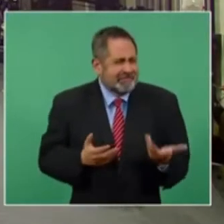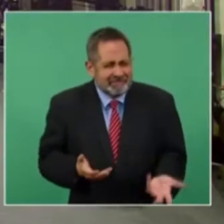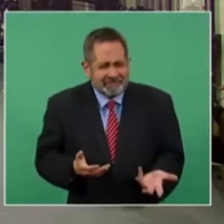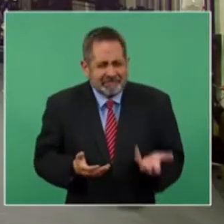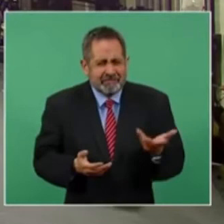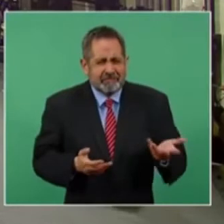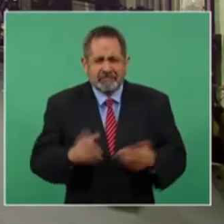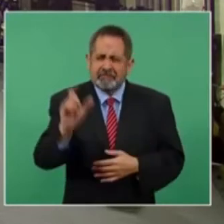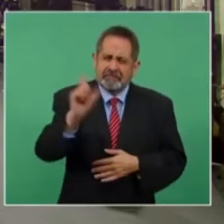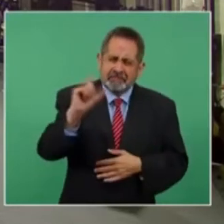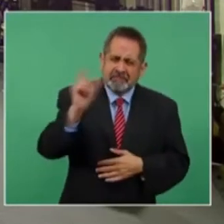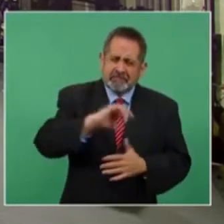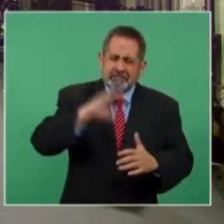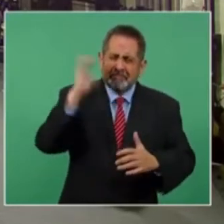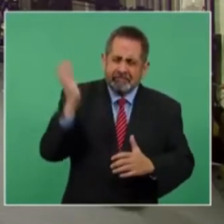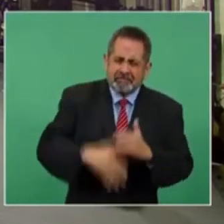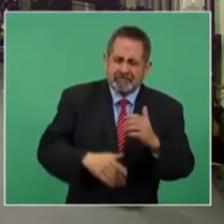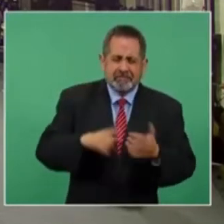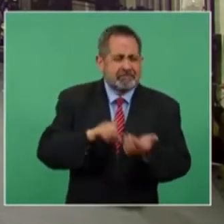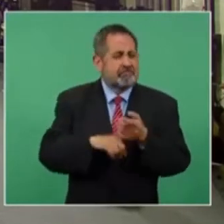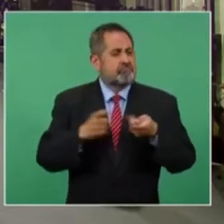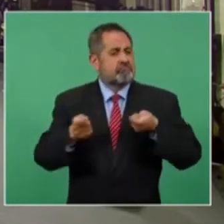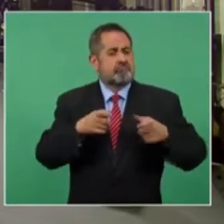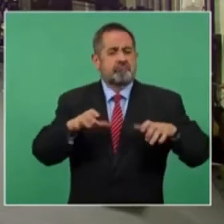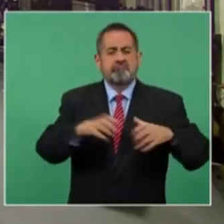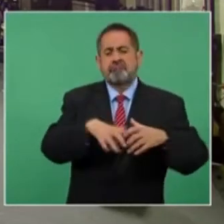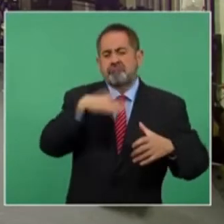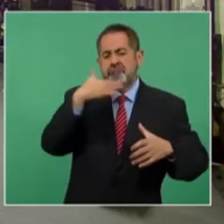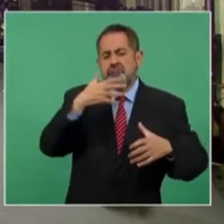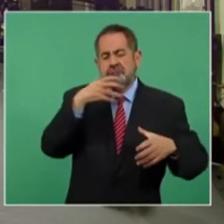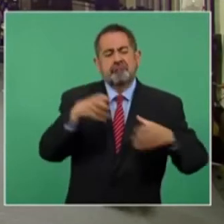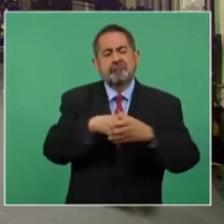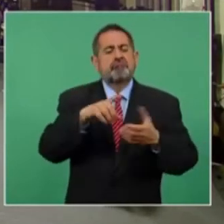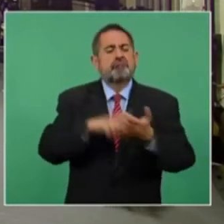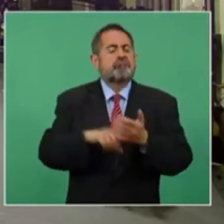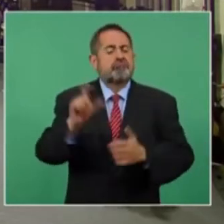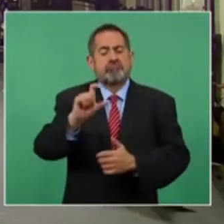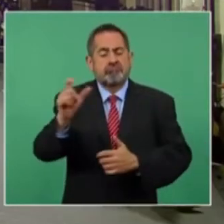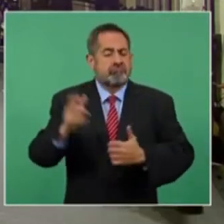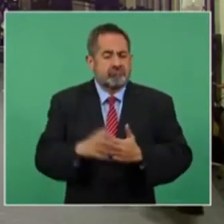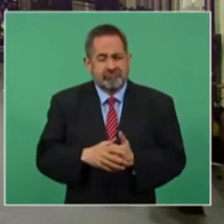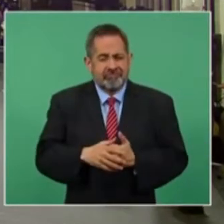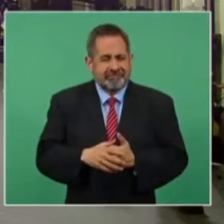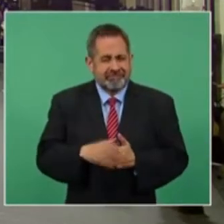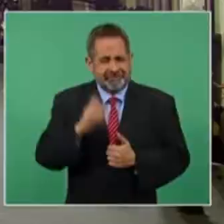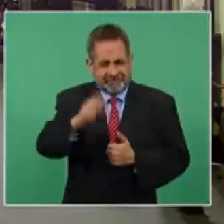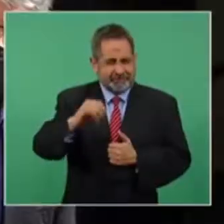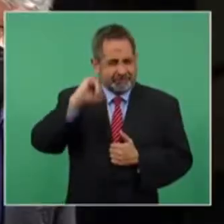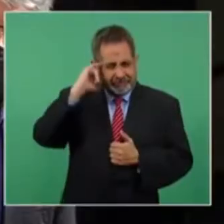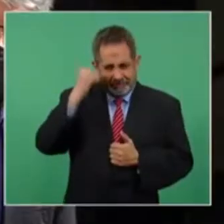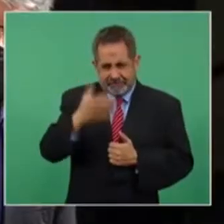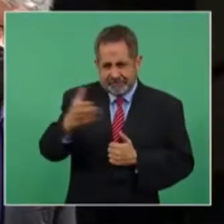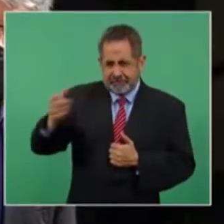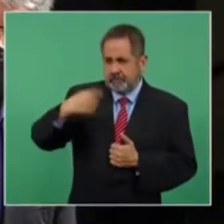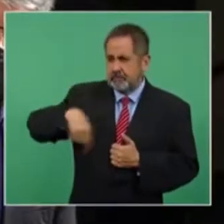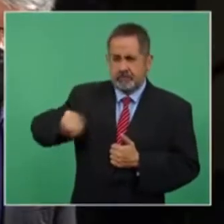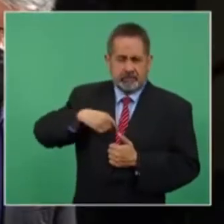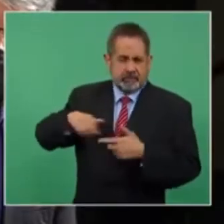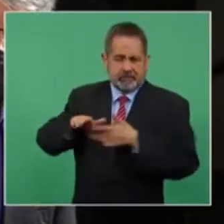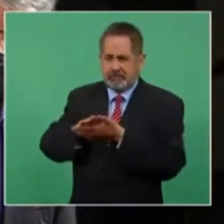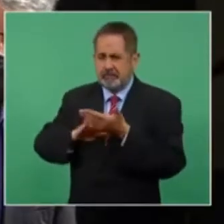¿cuándo se va a terminar este tipo de monopolios corruptos? ¿Cuándo realmente el campesino o los que andamos a pie